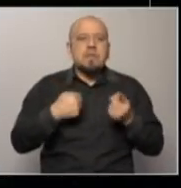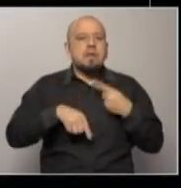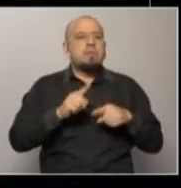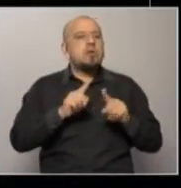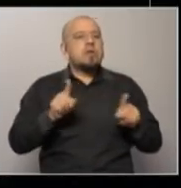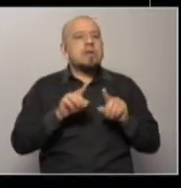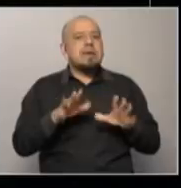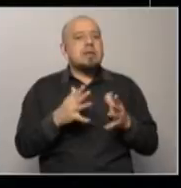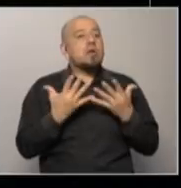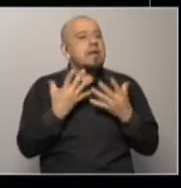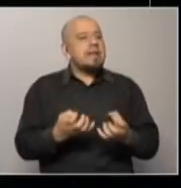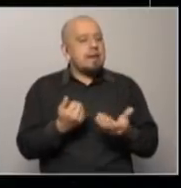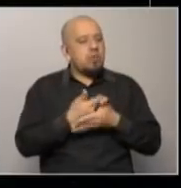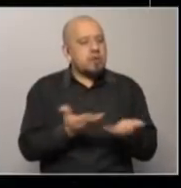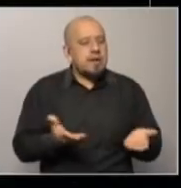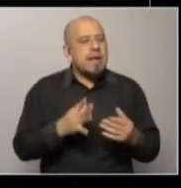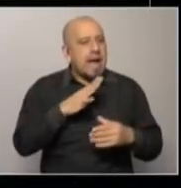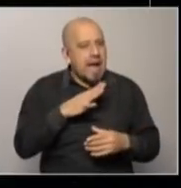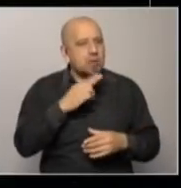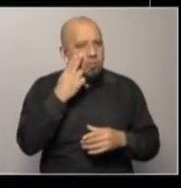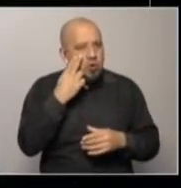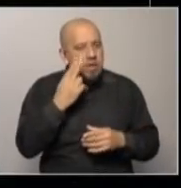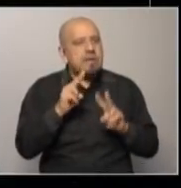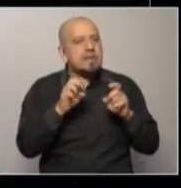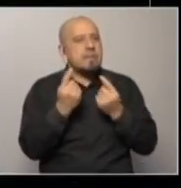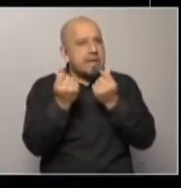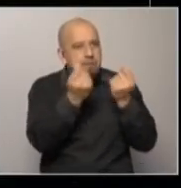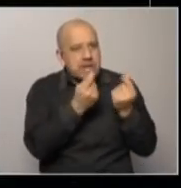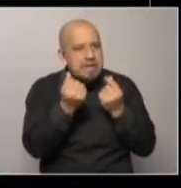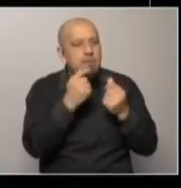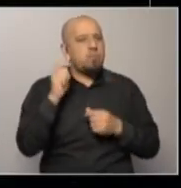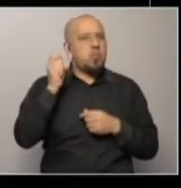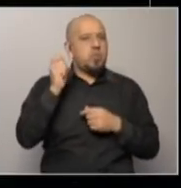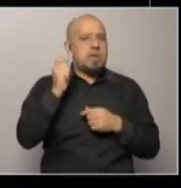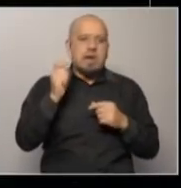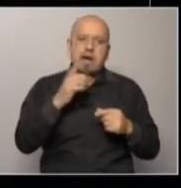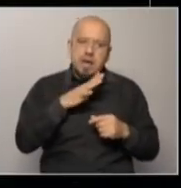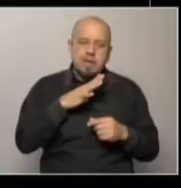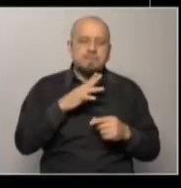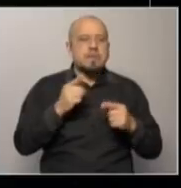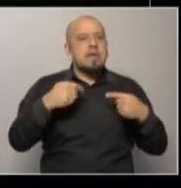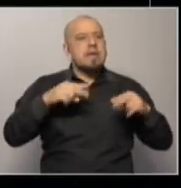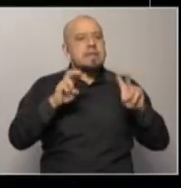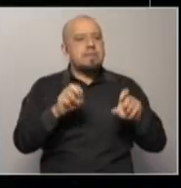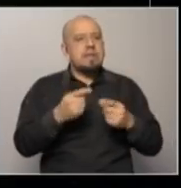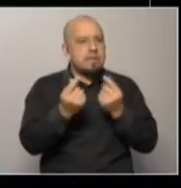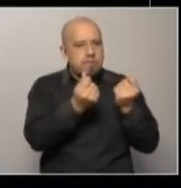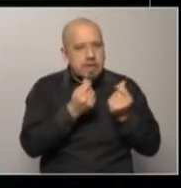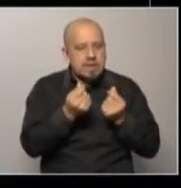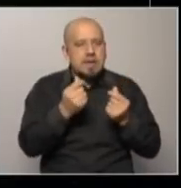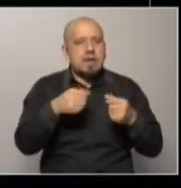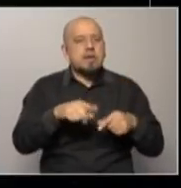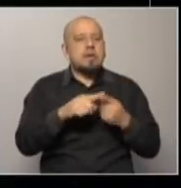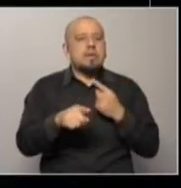que quería expresar esto es que hay un problema de las cuentas públicas muy grande, la trayectoria fiscal del Uruguay está en una trayectoria,